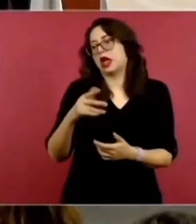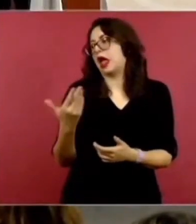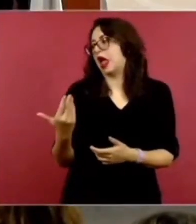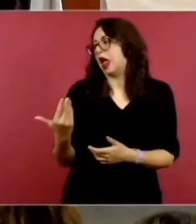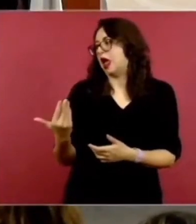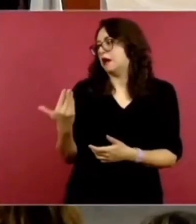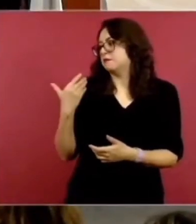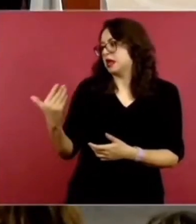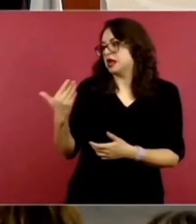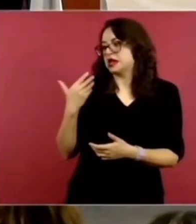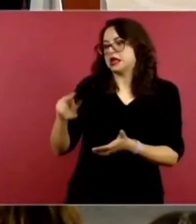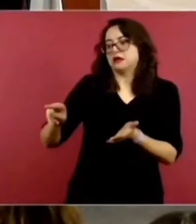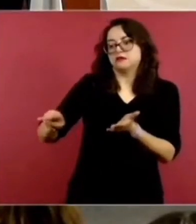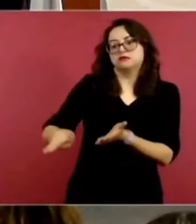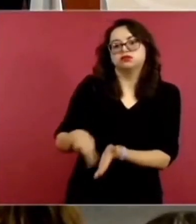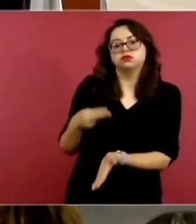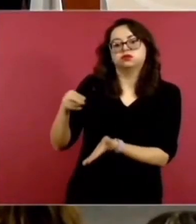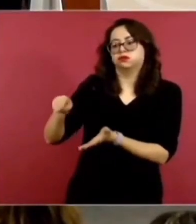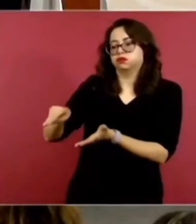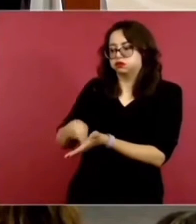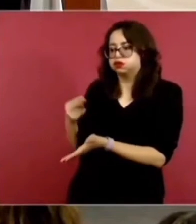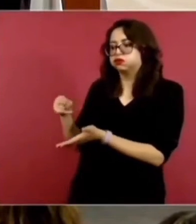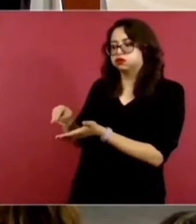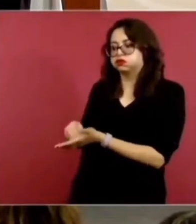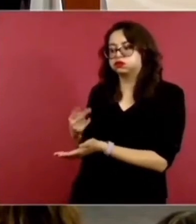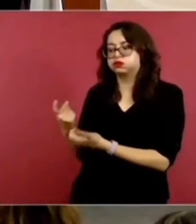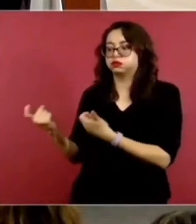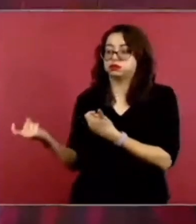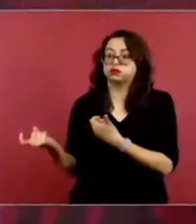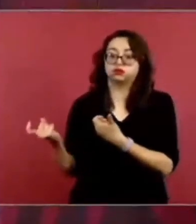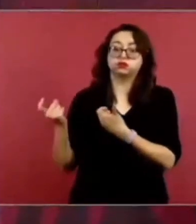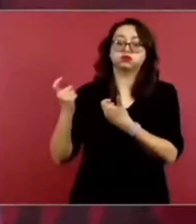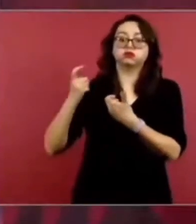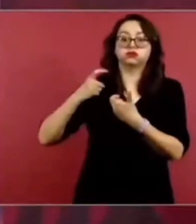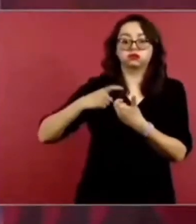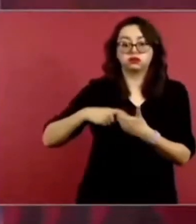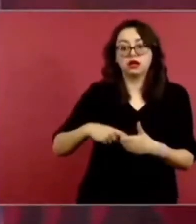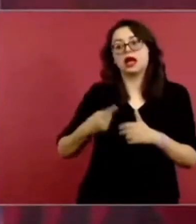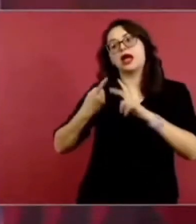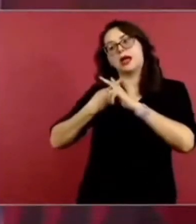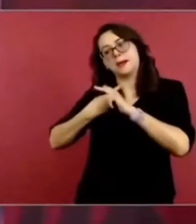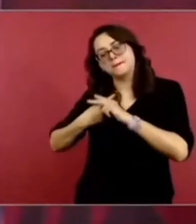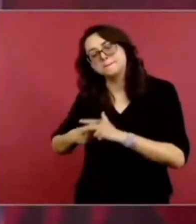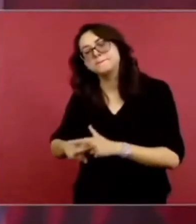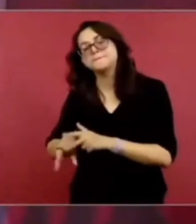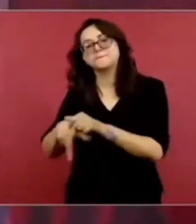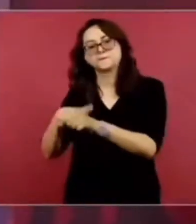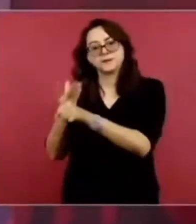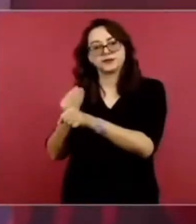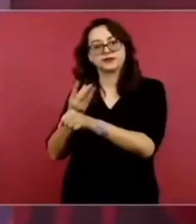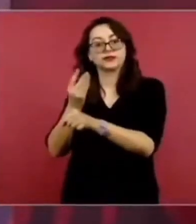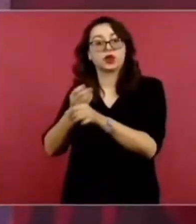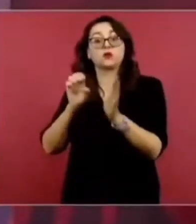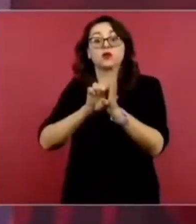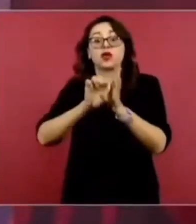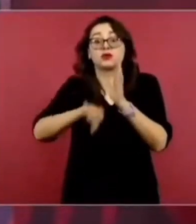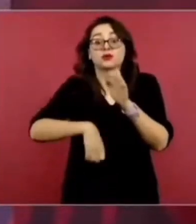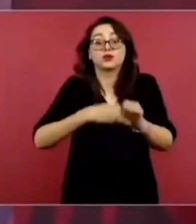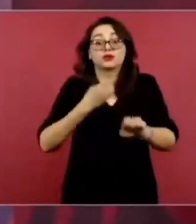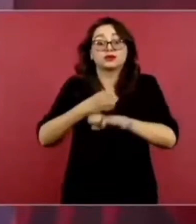el acuerdo para la federalización de los servicios de salud en el Estado de México, que